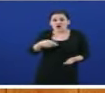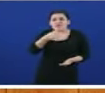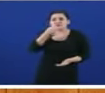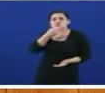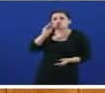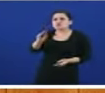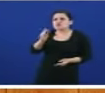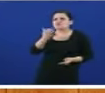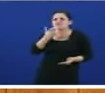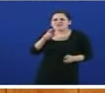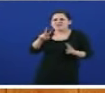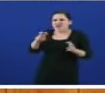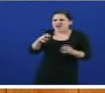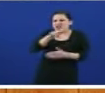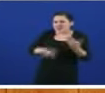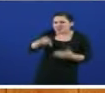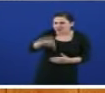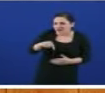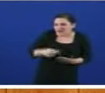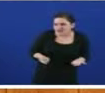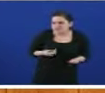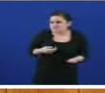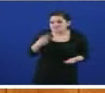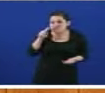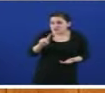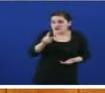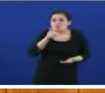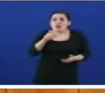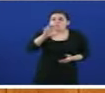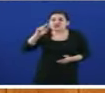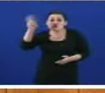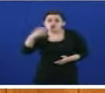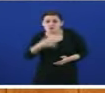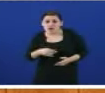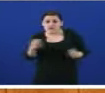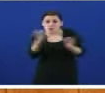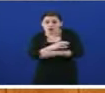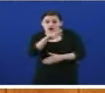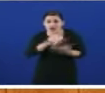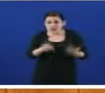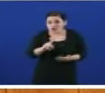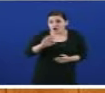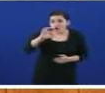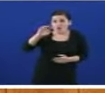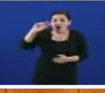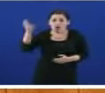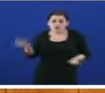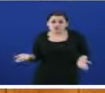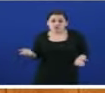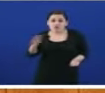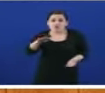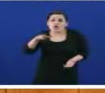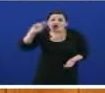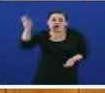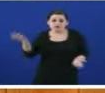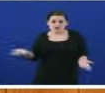seu discurso. Non sei se falaba vostede de outro país, tampouco Suecia, desde logo. Quizáis estaba falando de desván de los monjes, un